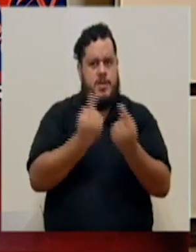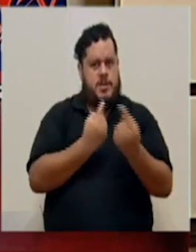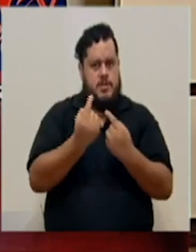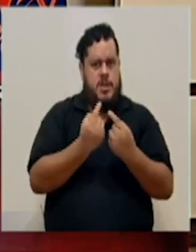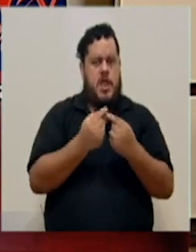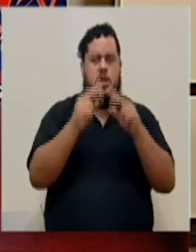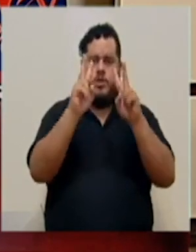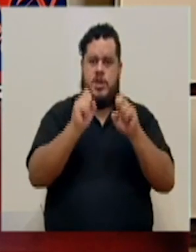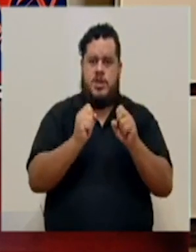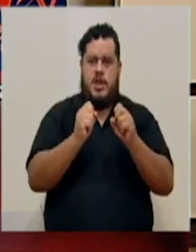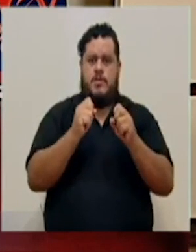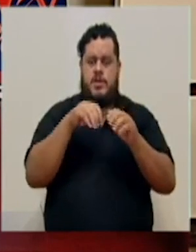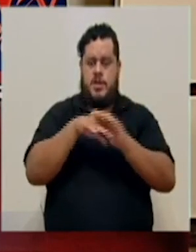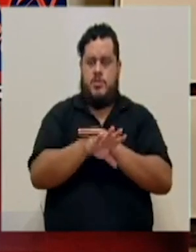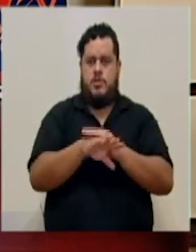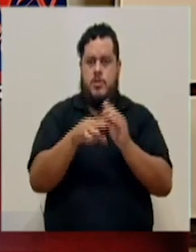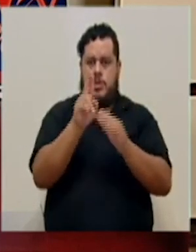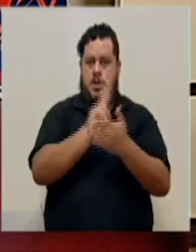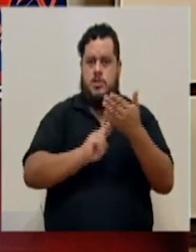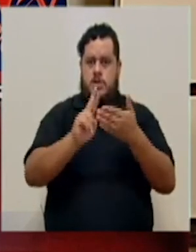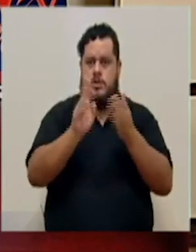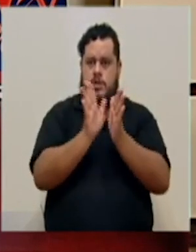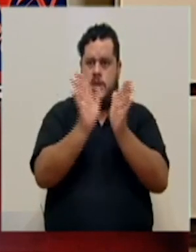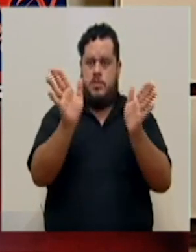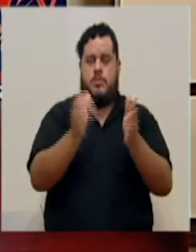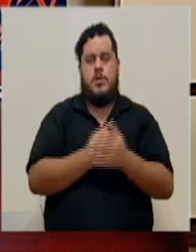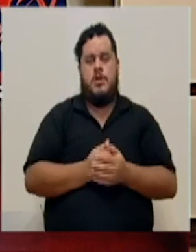exámenes de admisión de las universidades públicas.